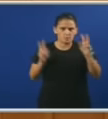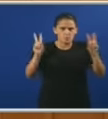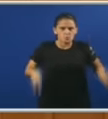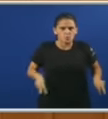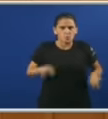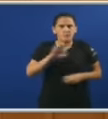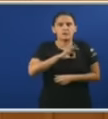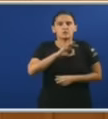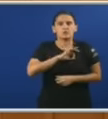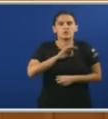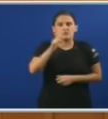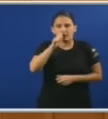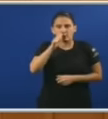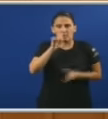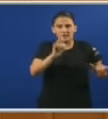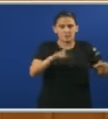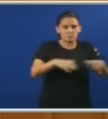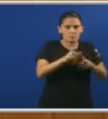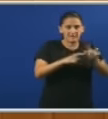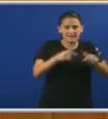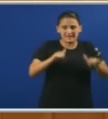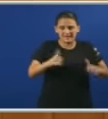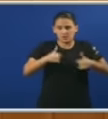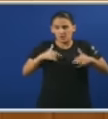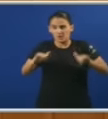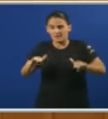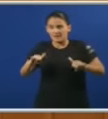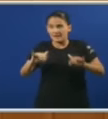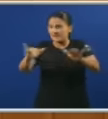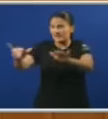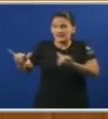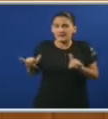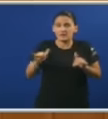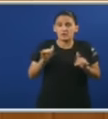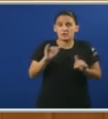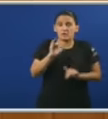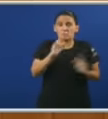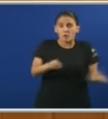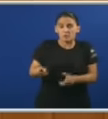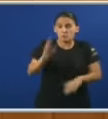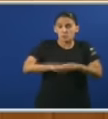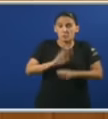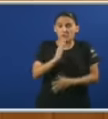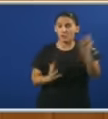Señor Feijón O BNG Ni ninguén De botou en cara Os mortos dos lumes Nunca